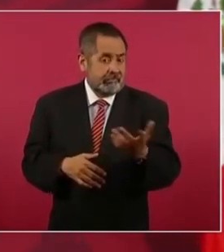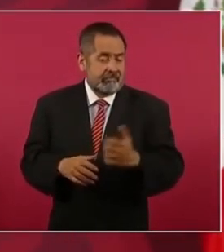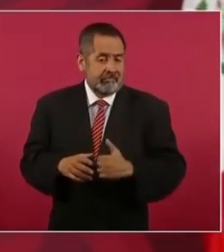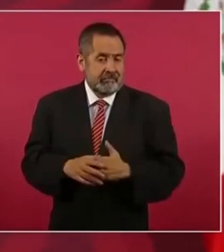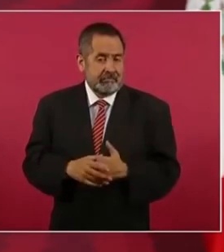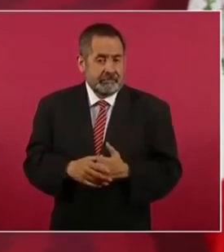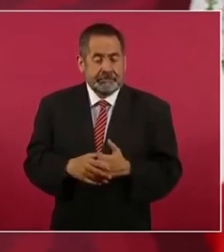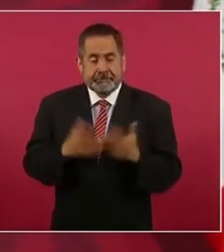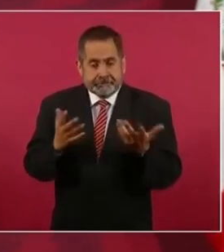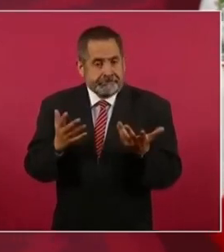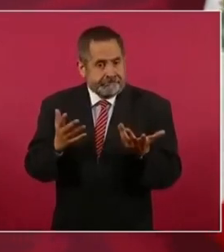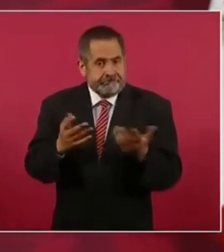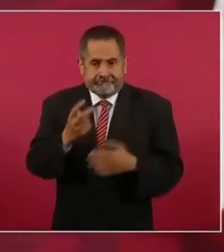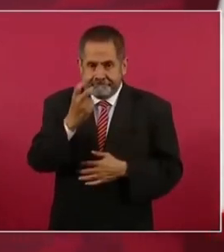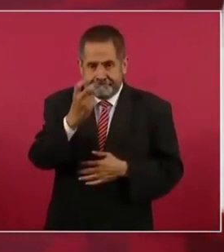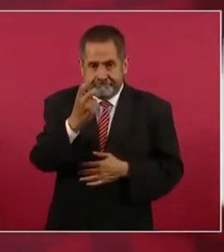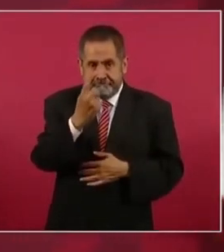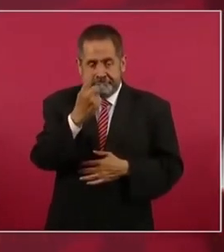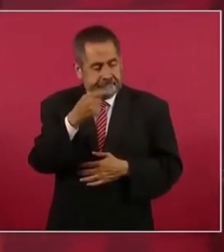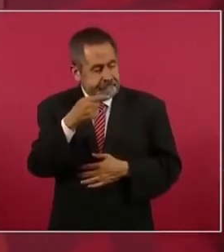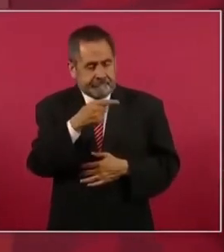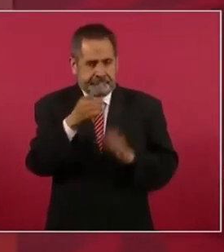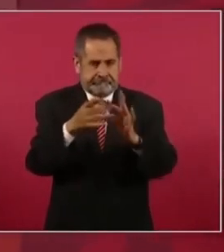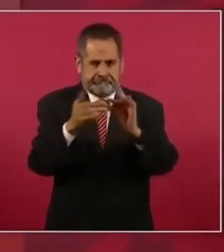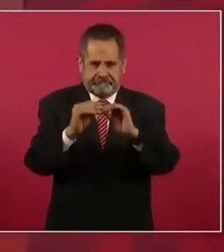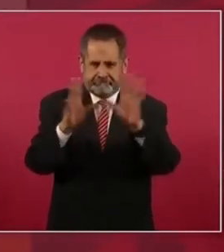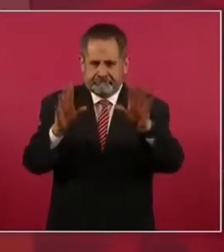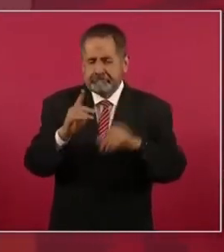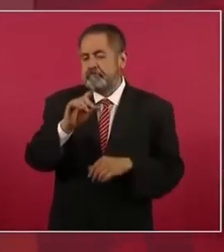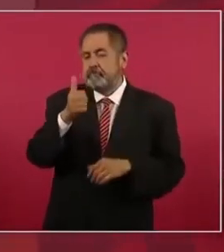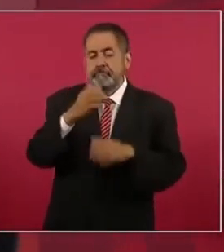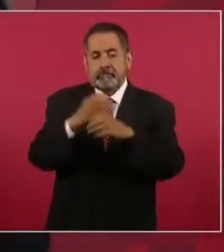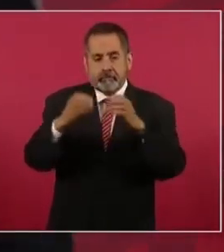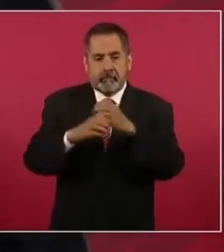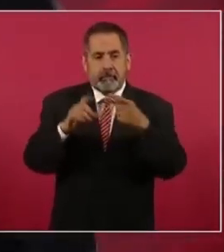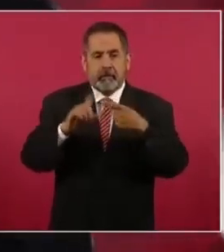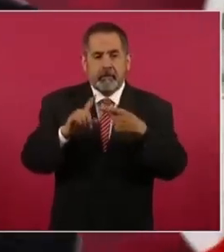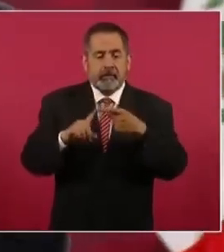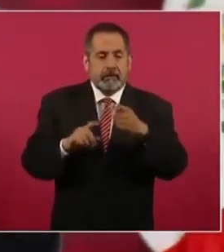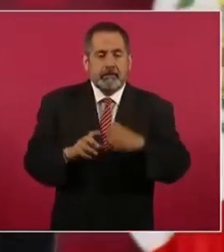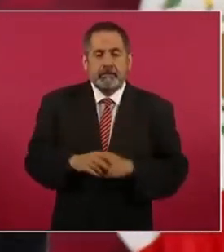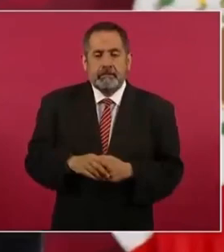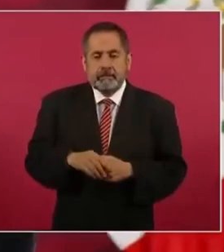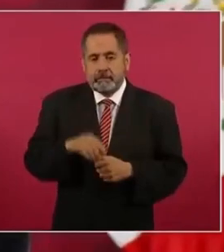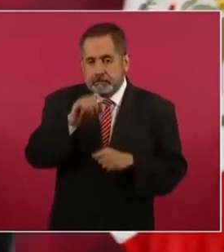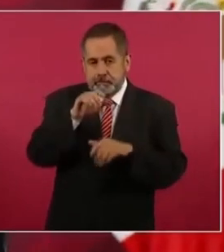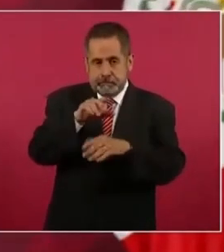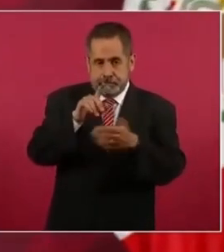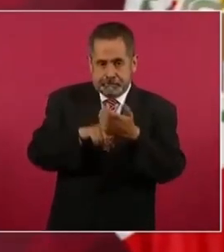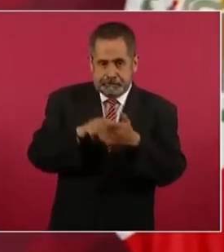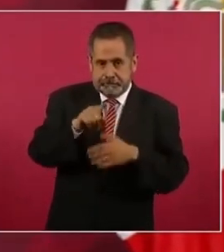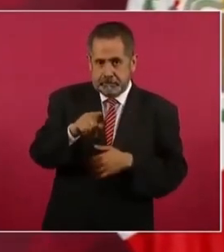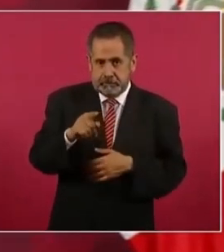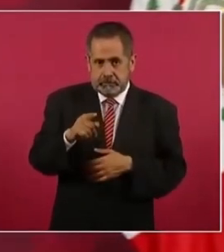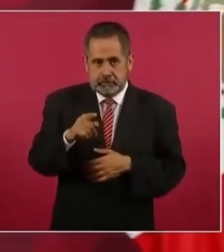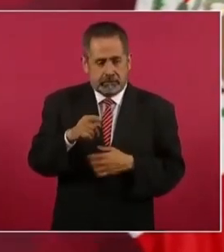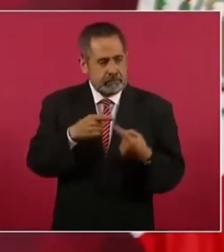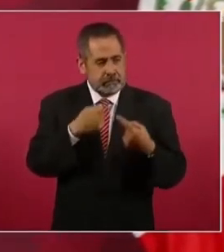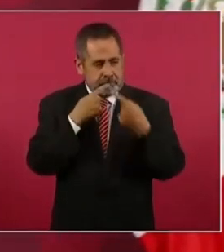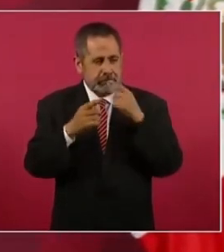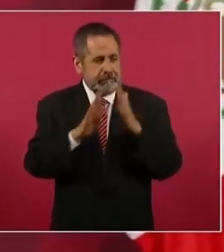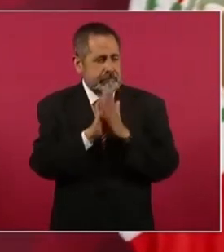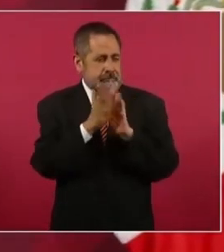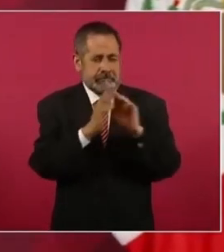entonces eso sí aclararlo y otra cosa acerca de los vínculos con el